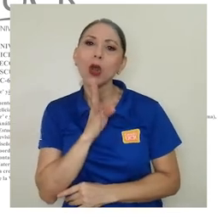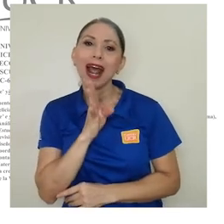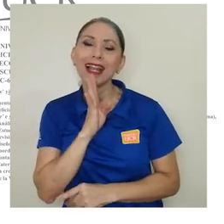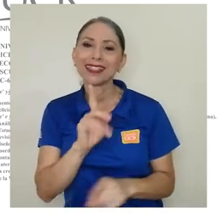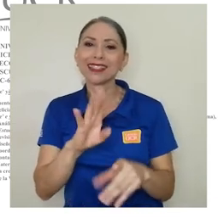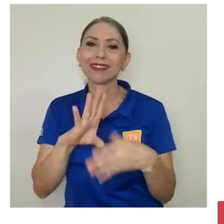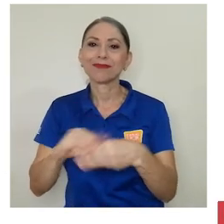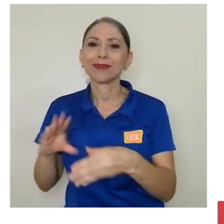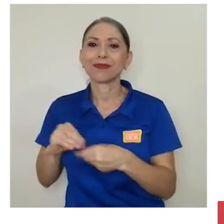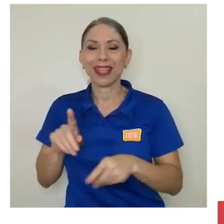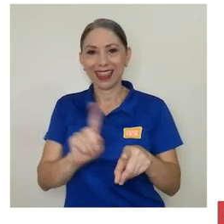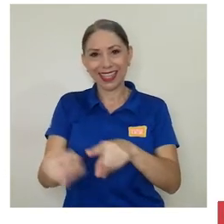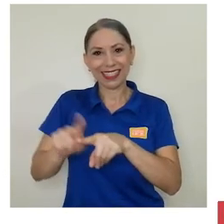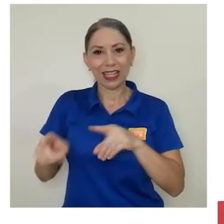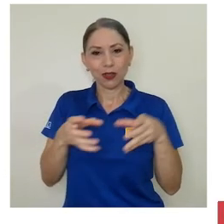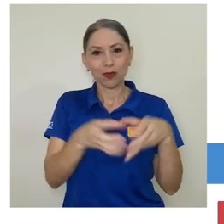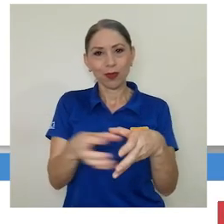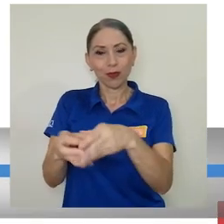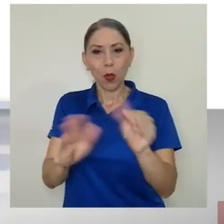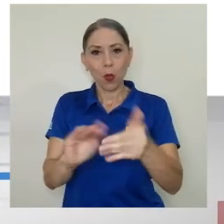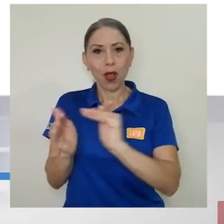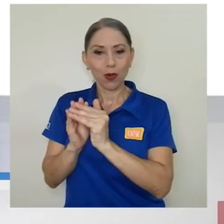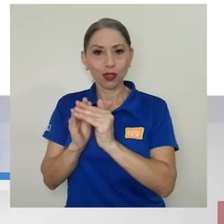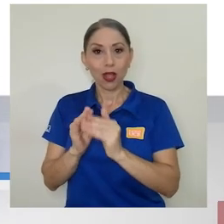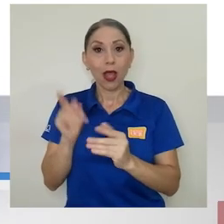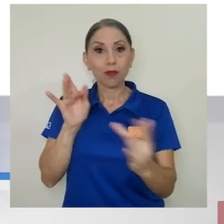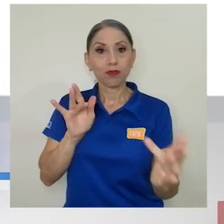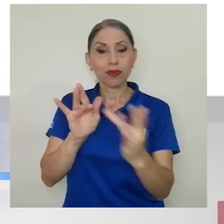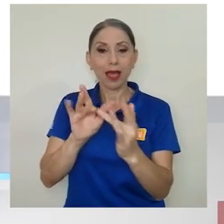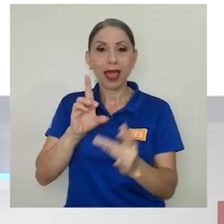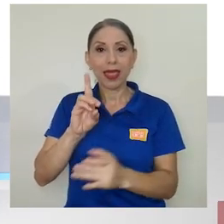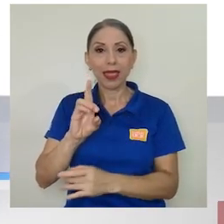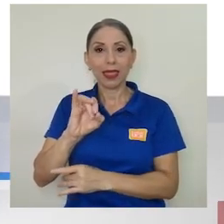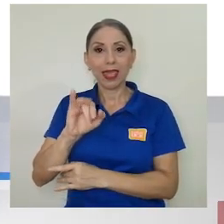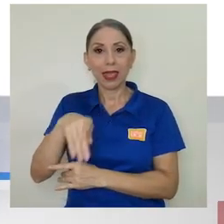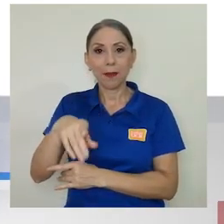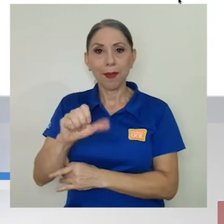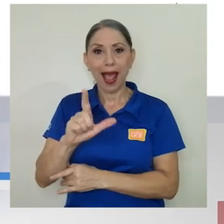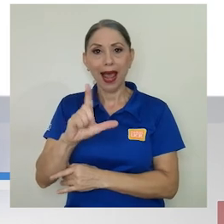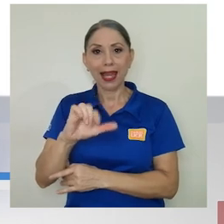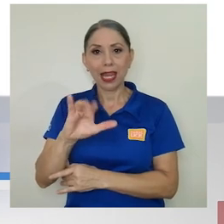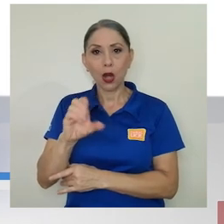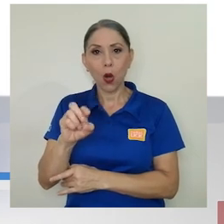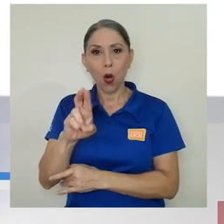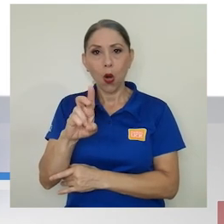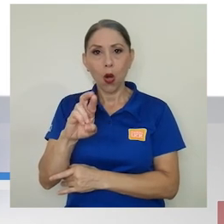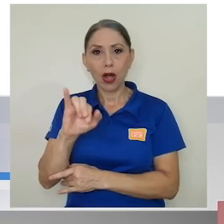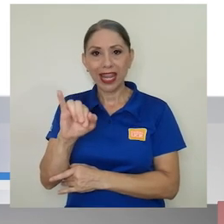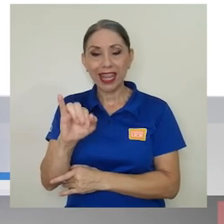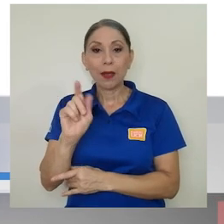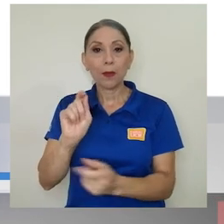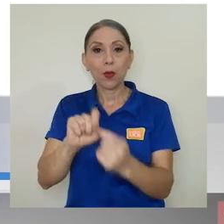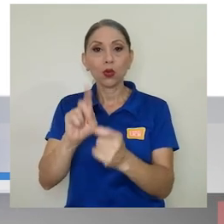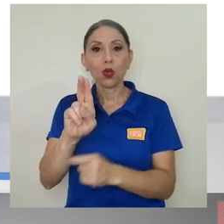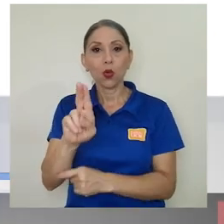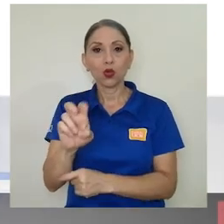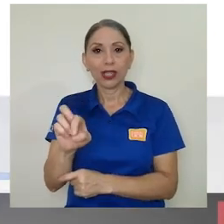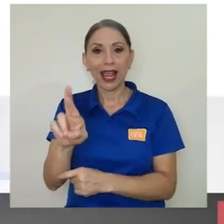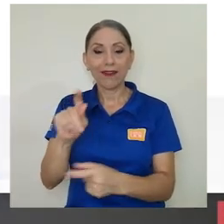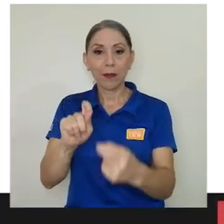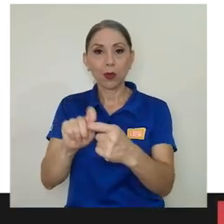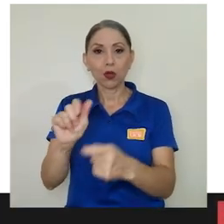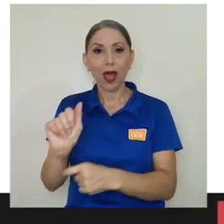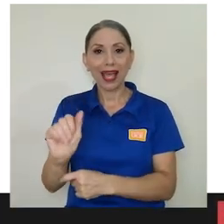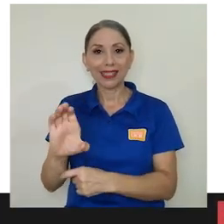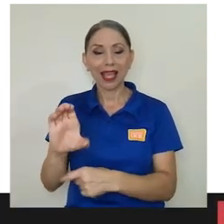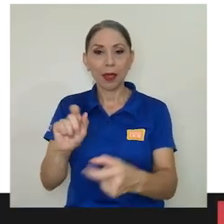pueblos. Para ingresar al sitio, solo debe ir a dipalicori.ucr.ac.cr. Todos los